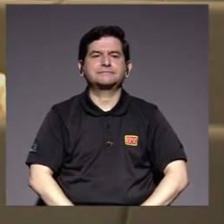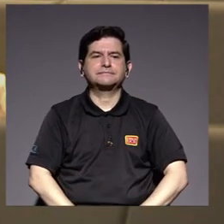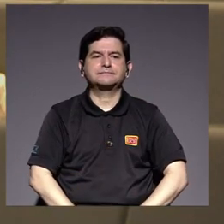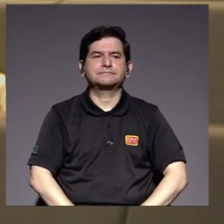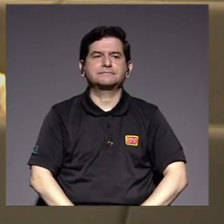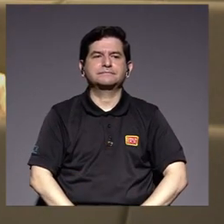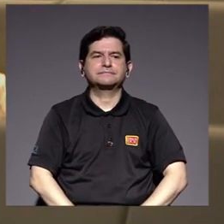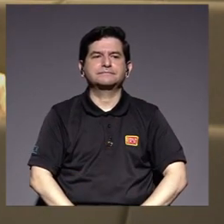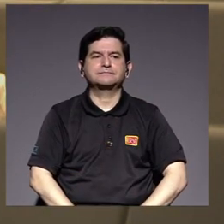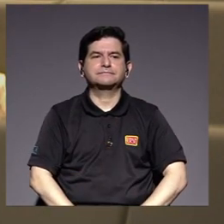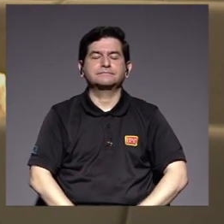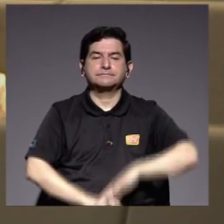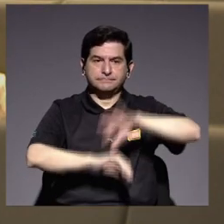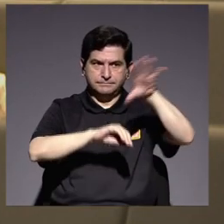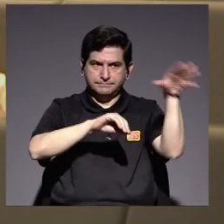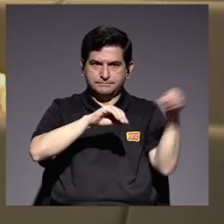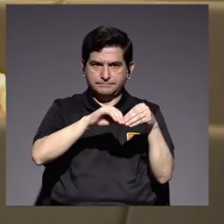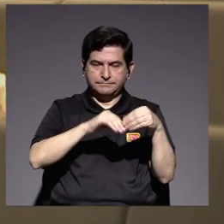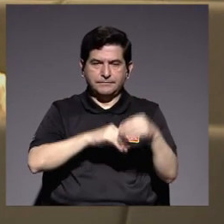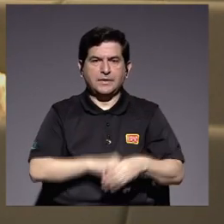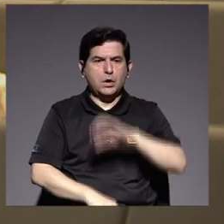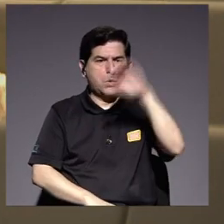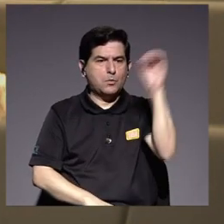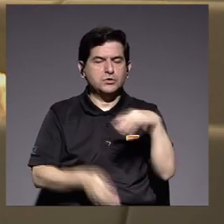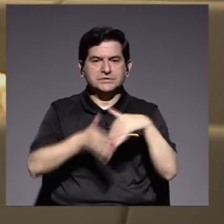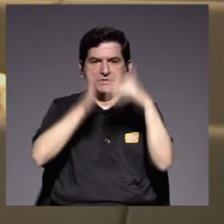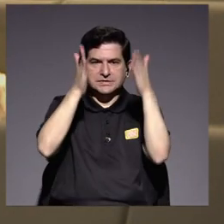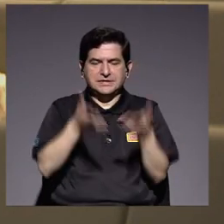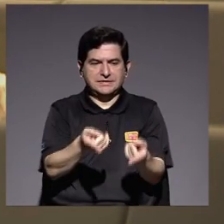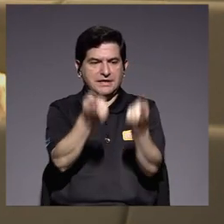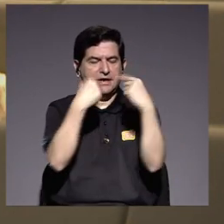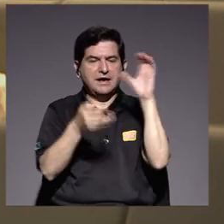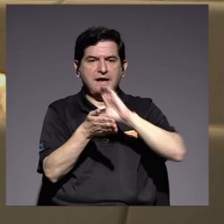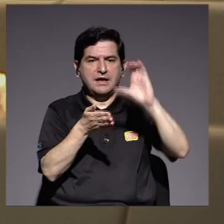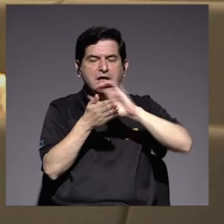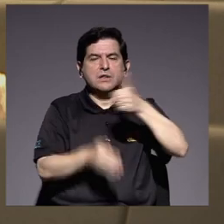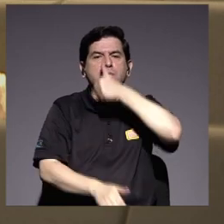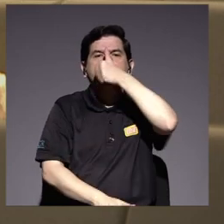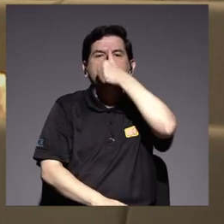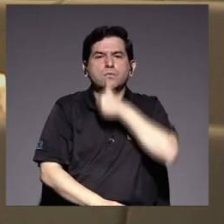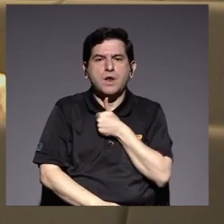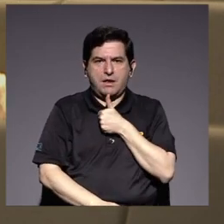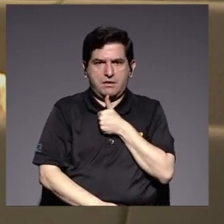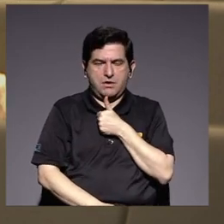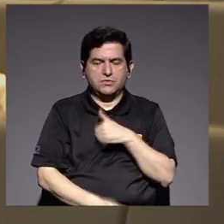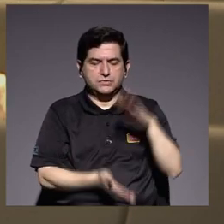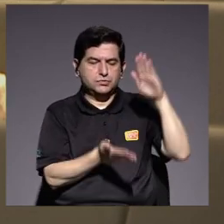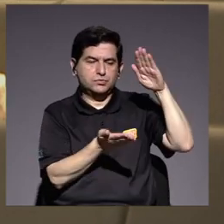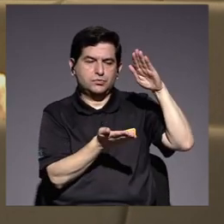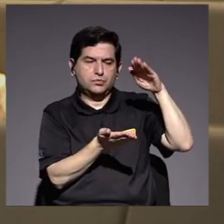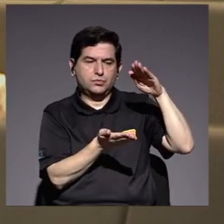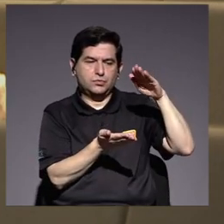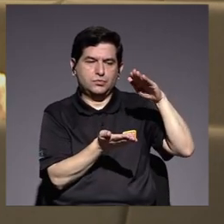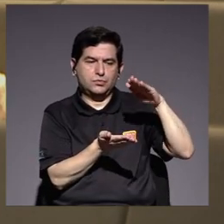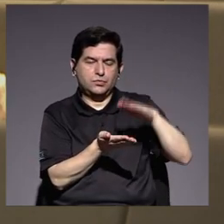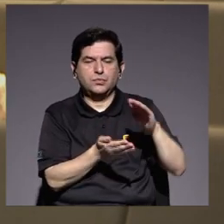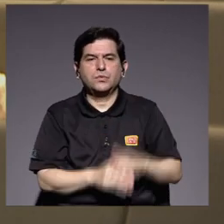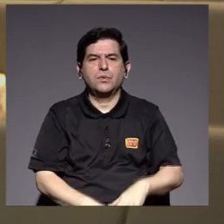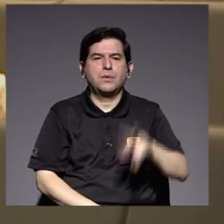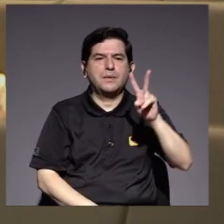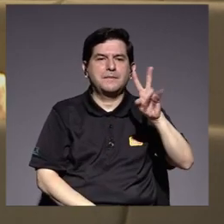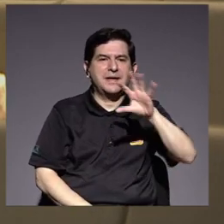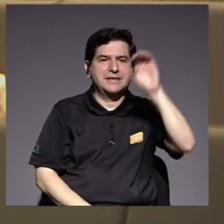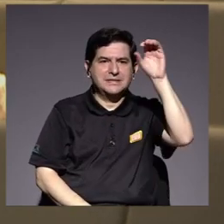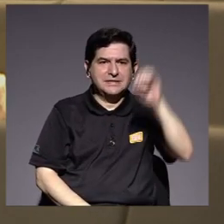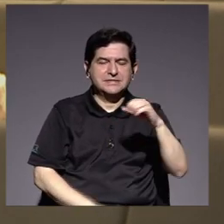por otra parte el porcentaje de estudiantes provenientes de colegios privados ha decrecido siendo un 25